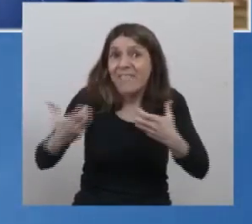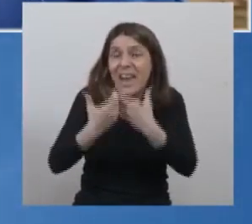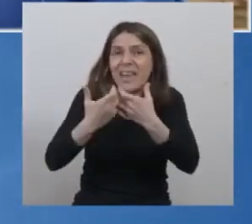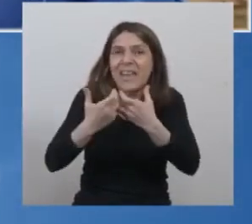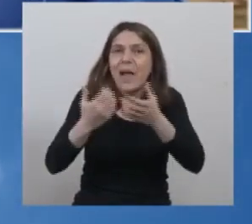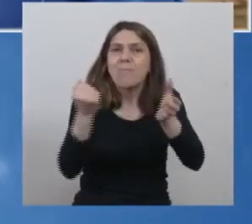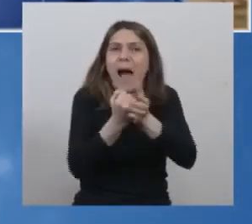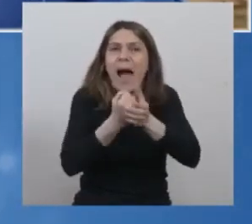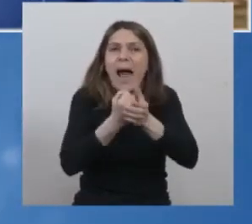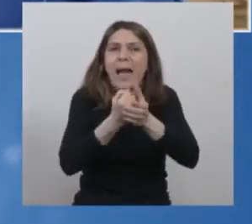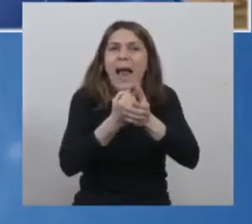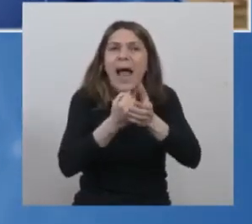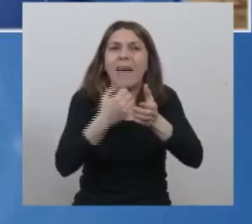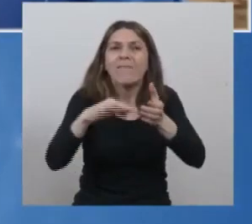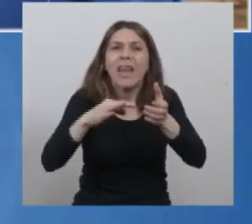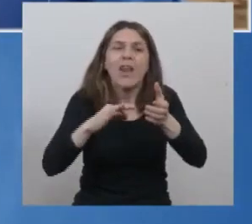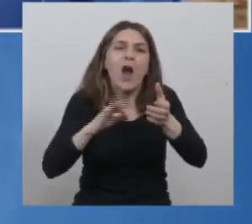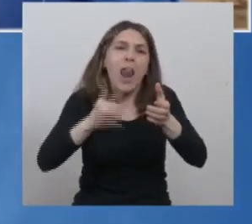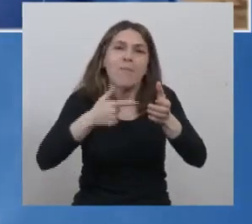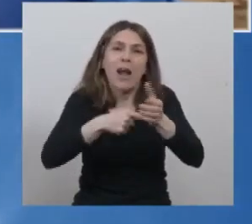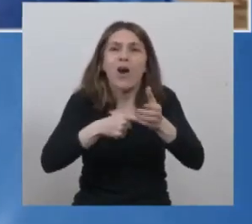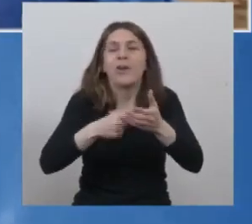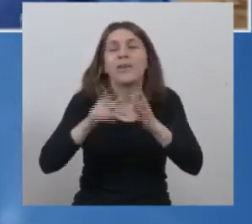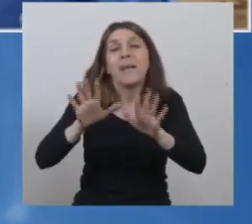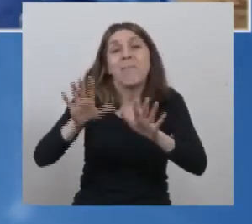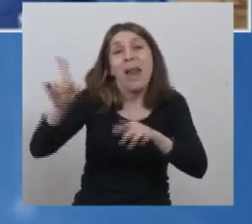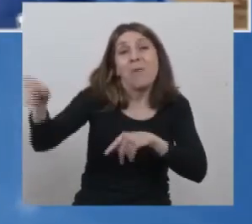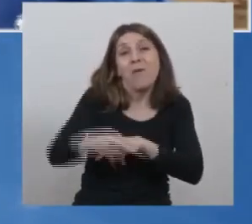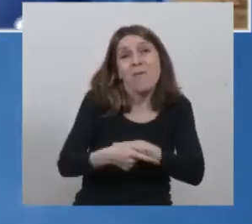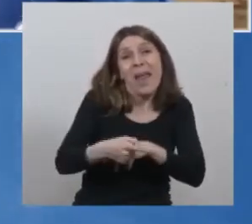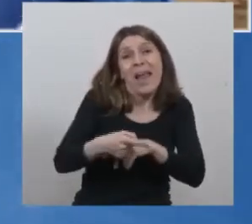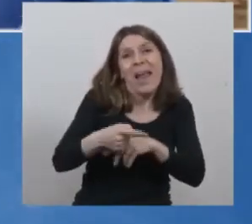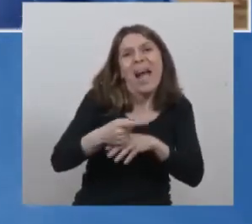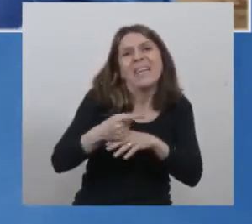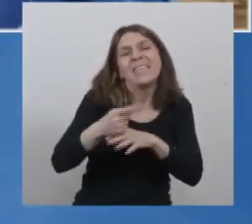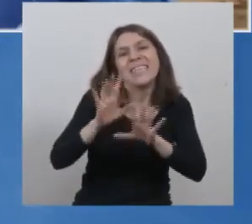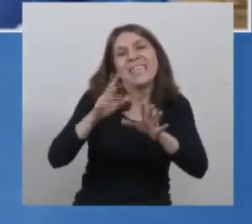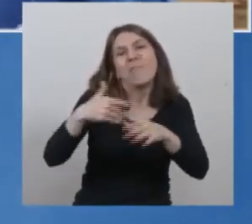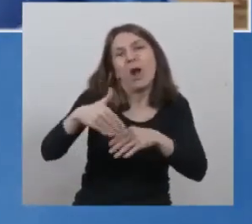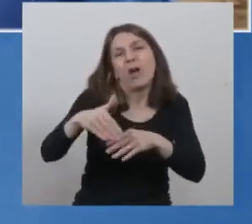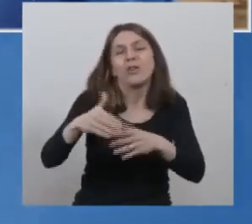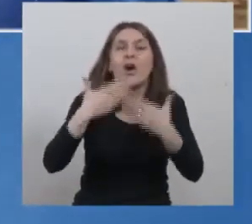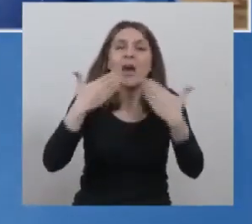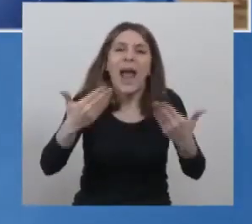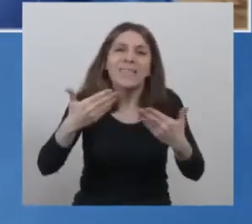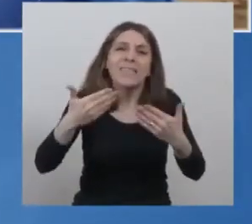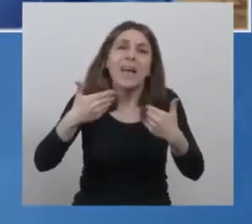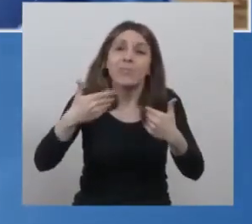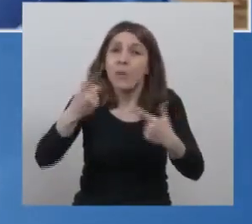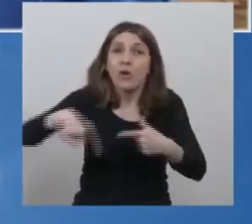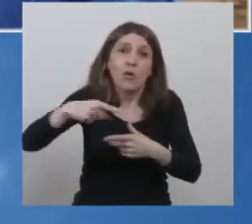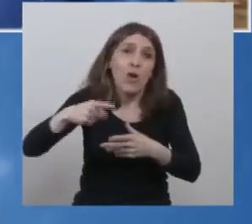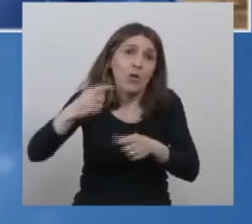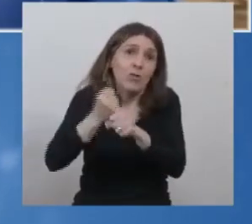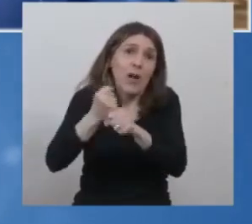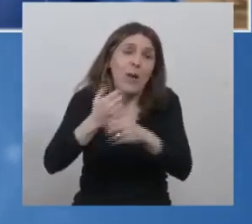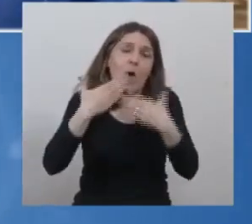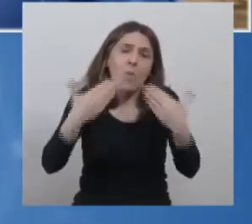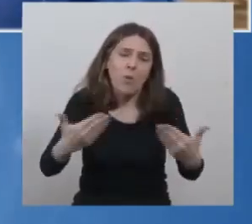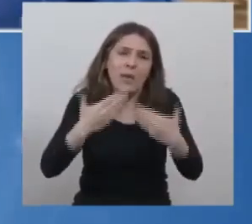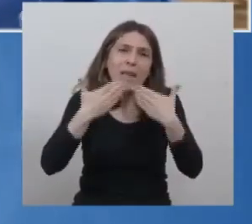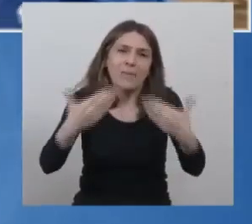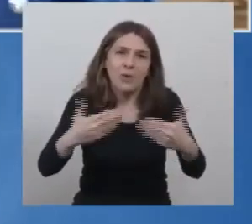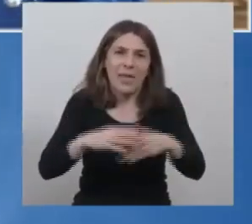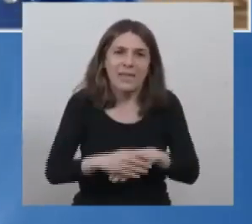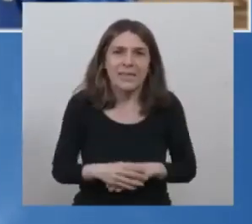esperamos en nuestra querida universidad y espero que no pase mucho tiempo. Gracias nuevamente por todo lo que están haciendo. Gracias. Muchas